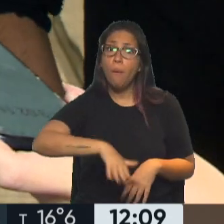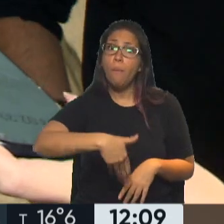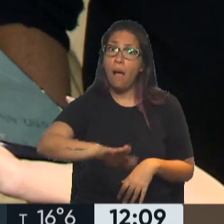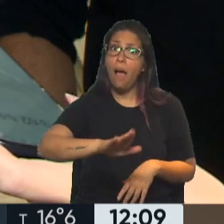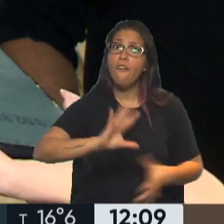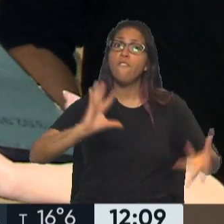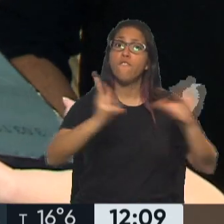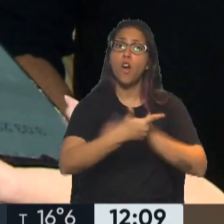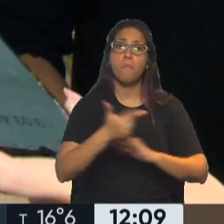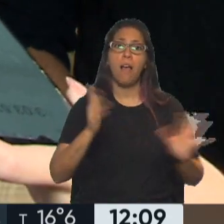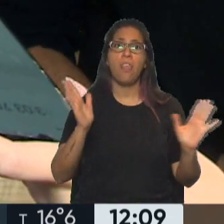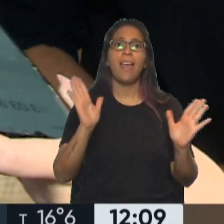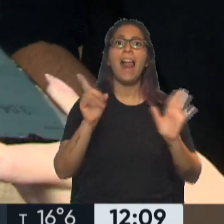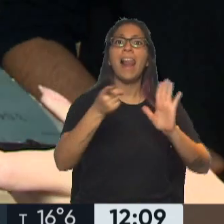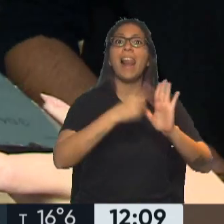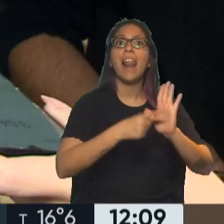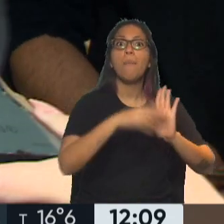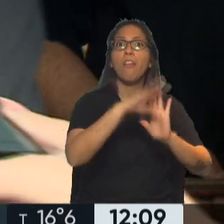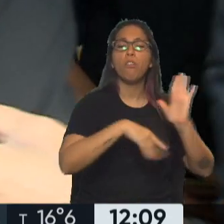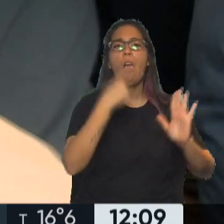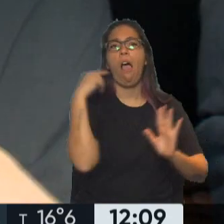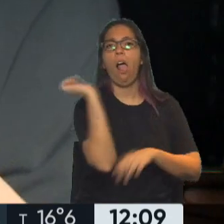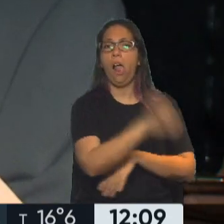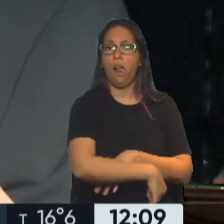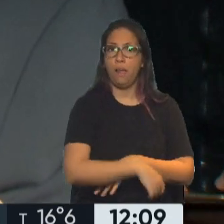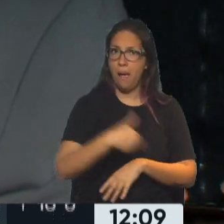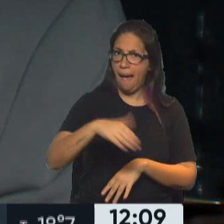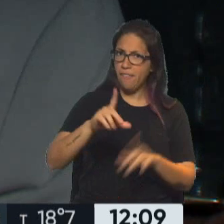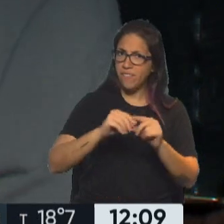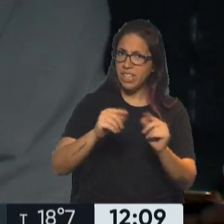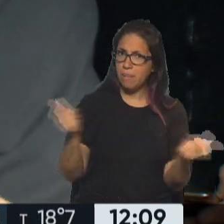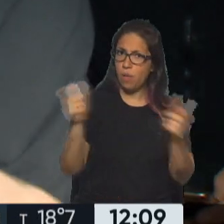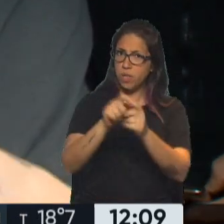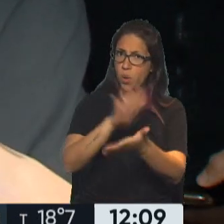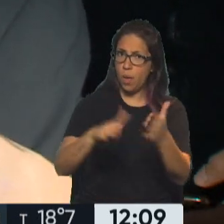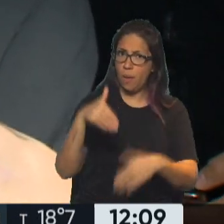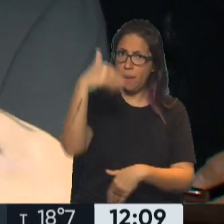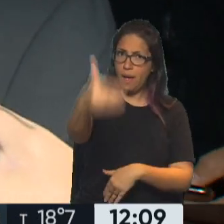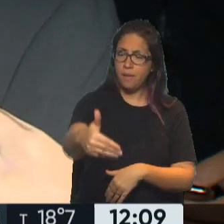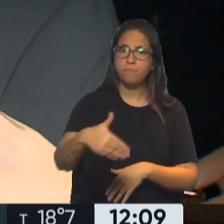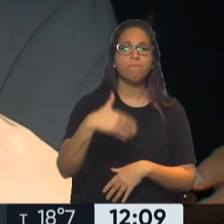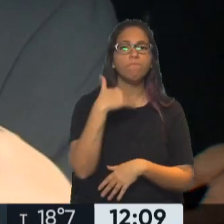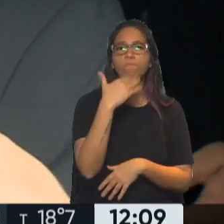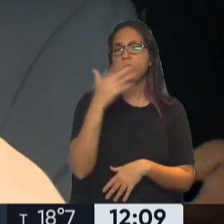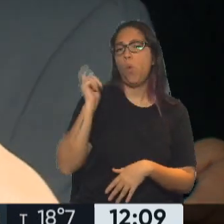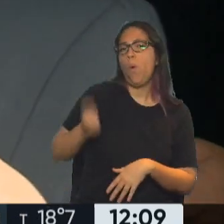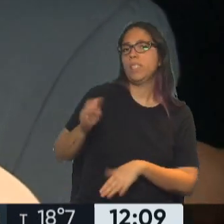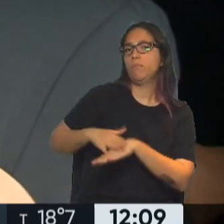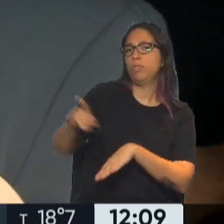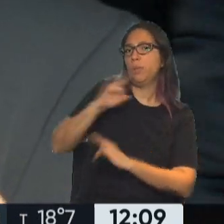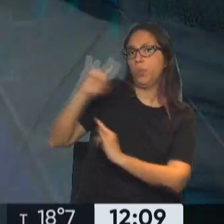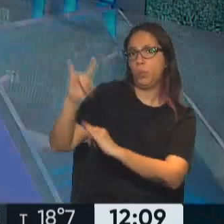hacia un modelo de desconocimiento de las normas. ¿Hay una fecha estimativa para una nueva audiencia o cuánto hay que esperar? No, eso lo resolverá el juez que quede a cargo.